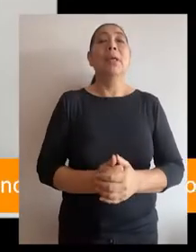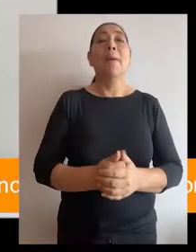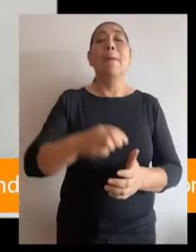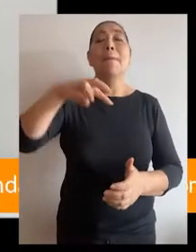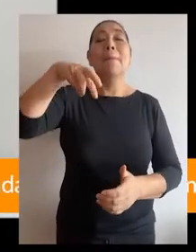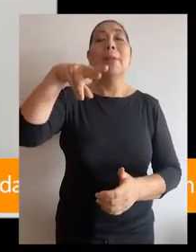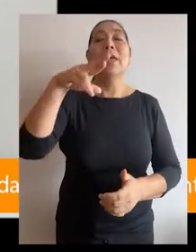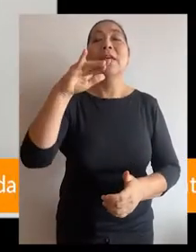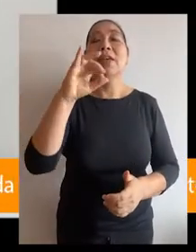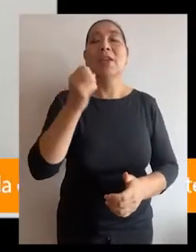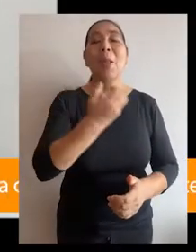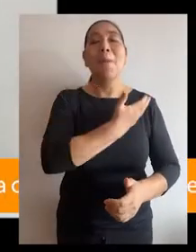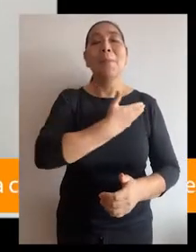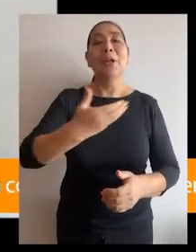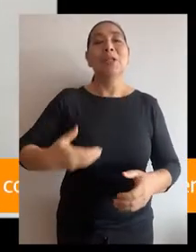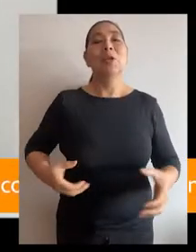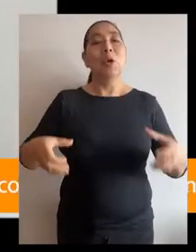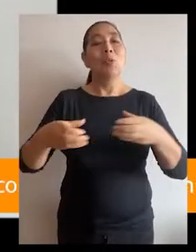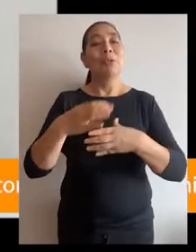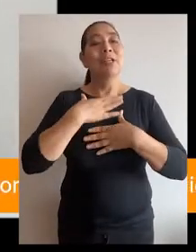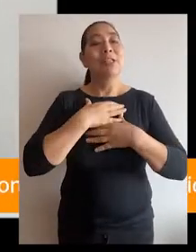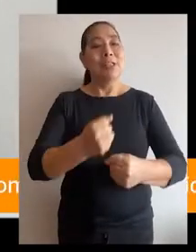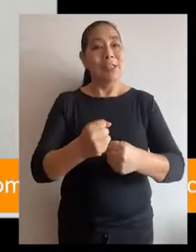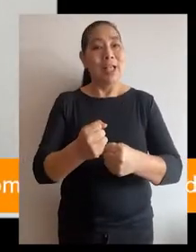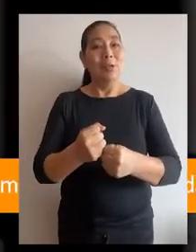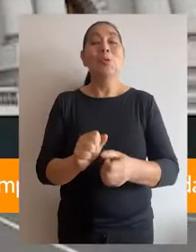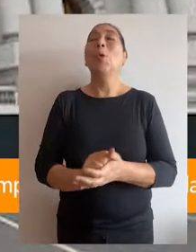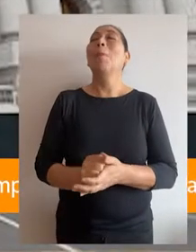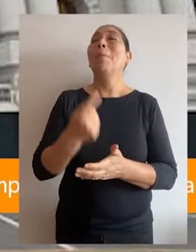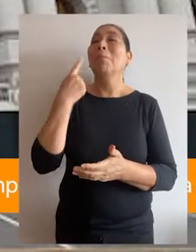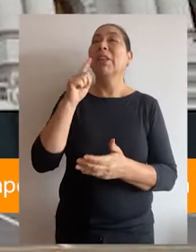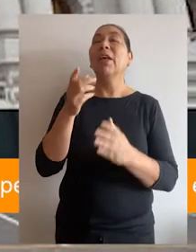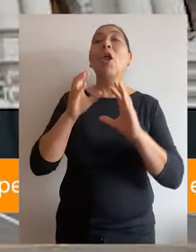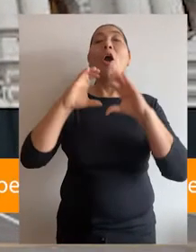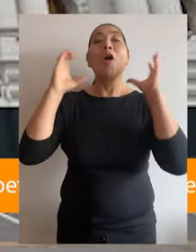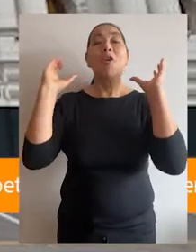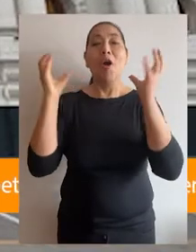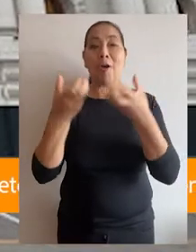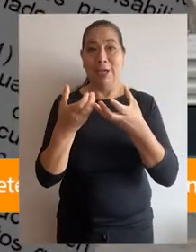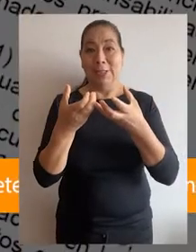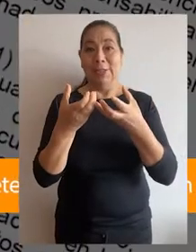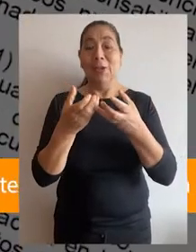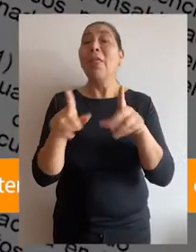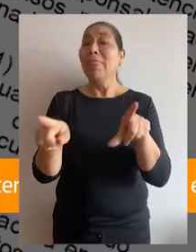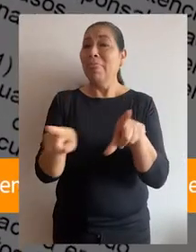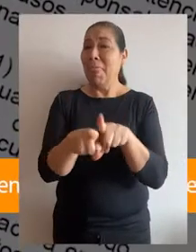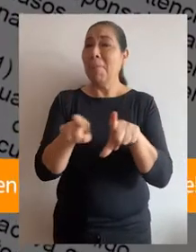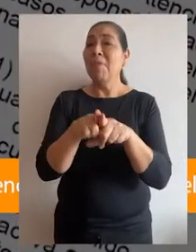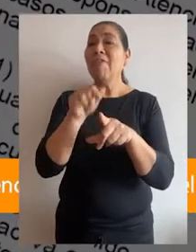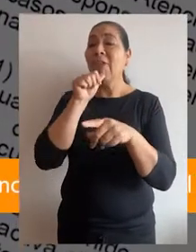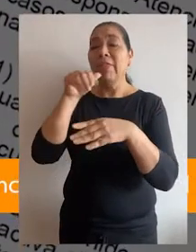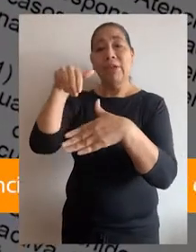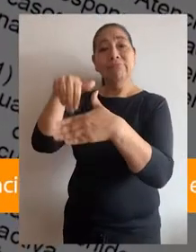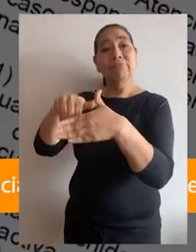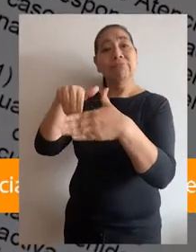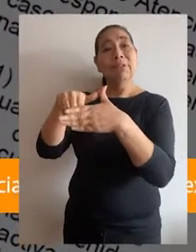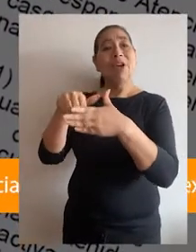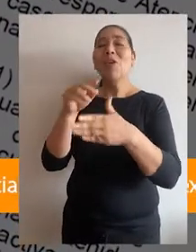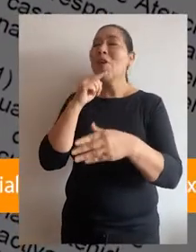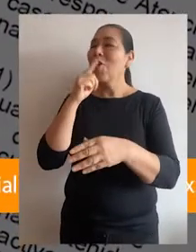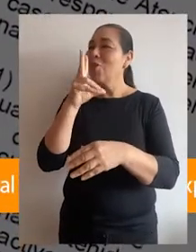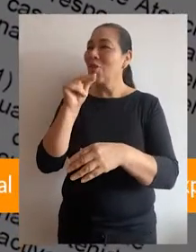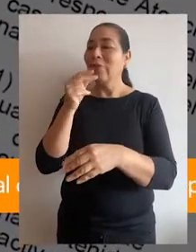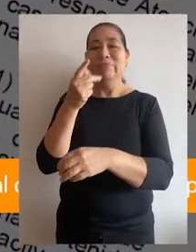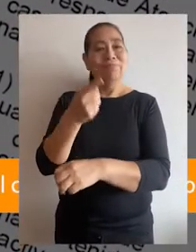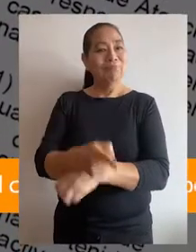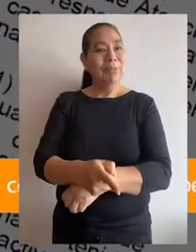congresista Omar Merino López, presidente de la Comisión de Salud y Población del Congreso de la República. El pleno también dejó al voto la demanda